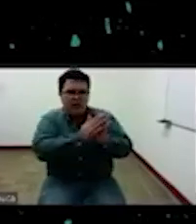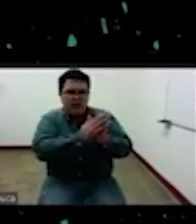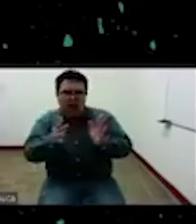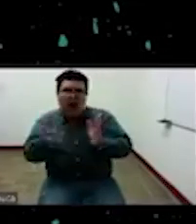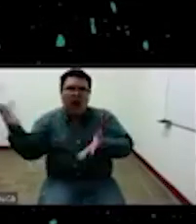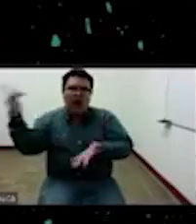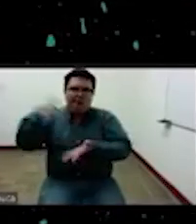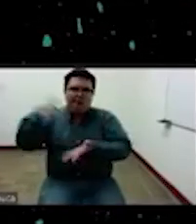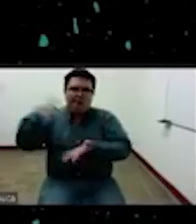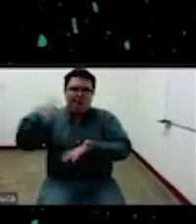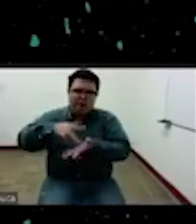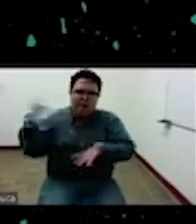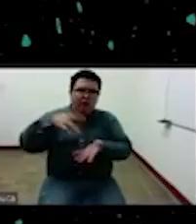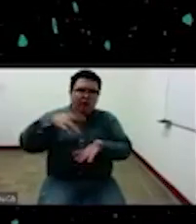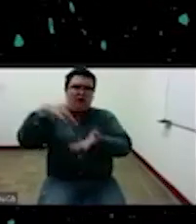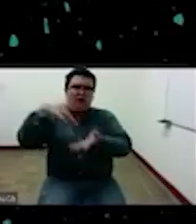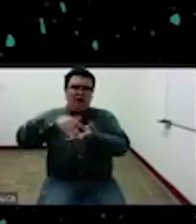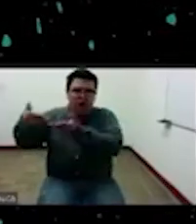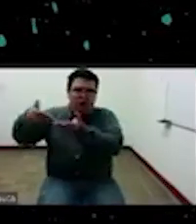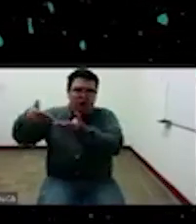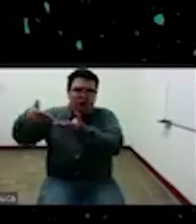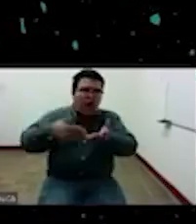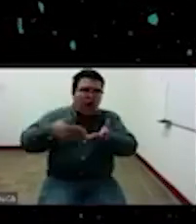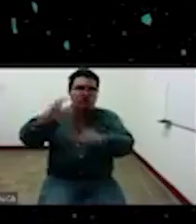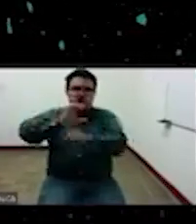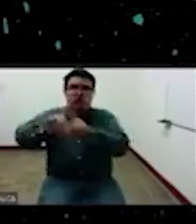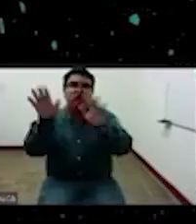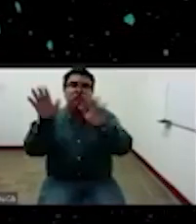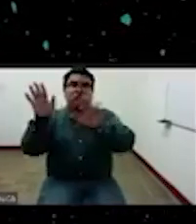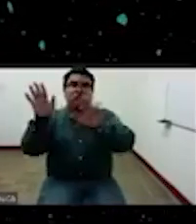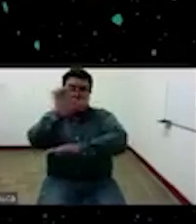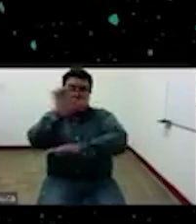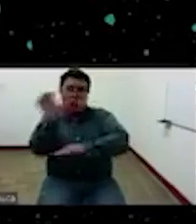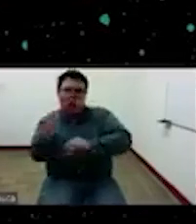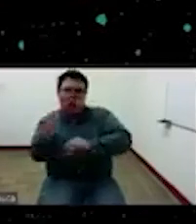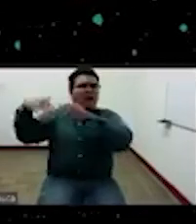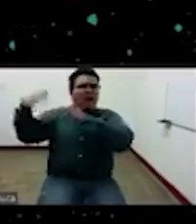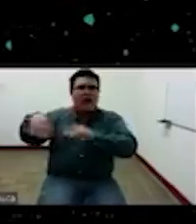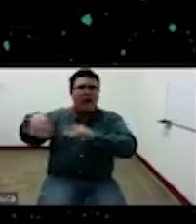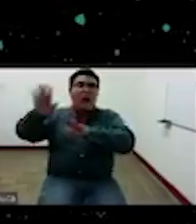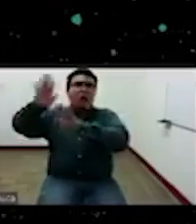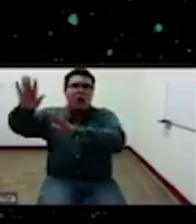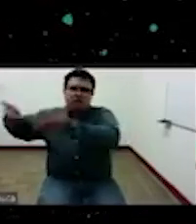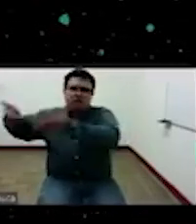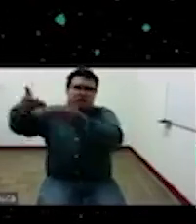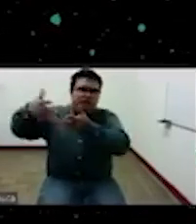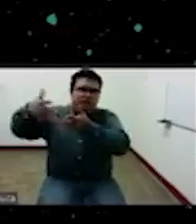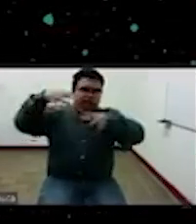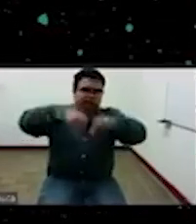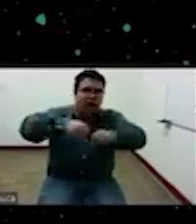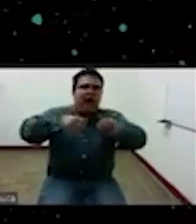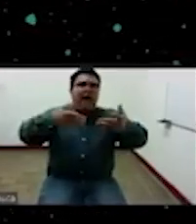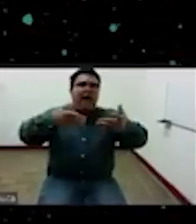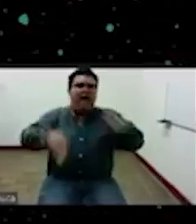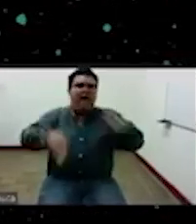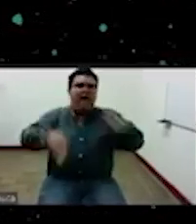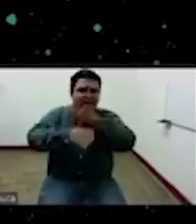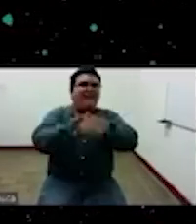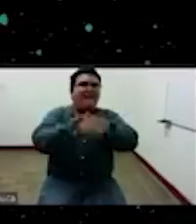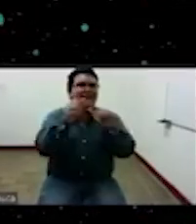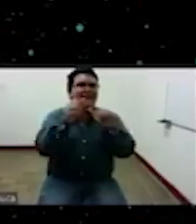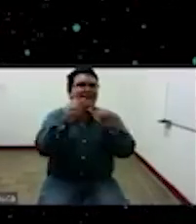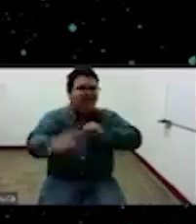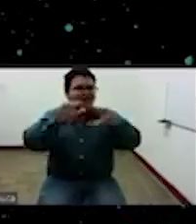llegar con sus prácticas culturales ancestrales y que hasta la fecha se mantienen es decir